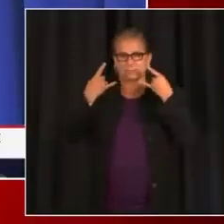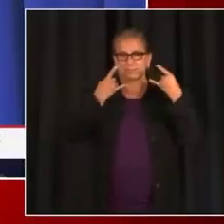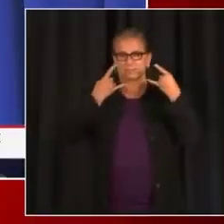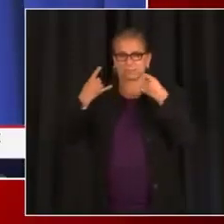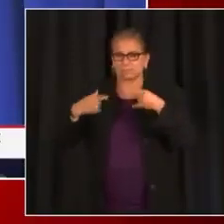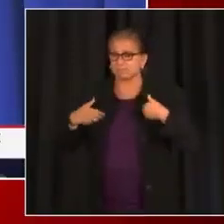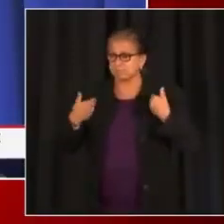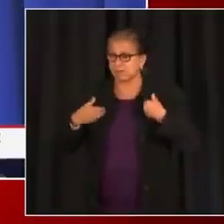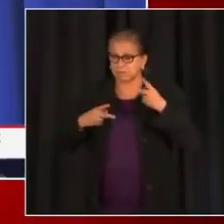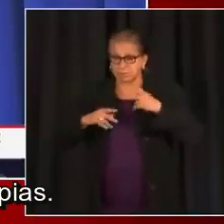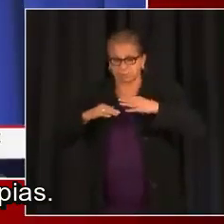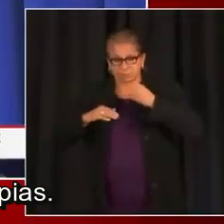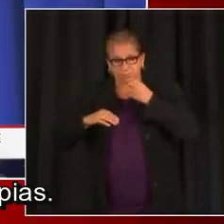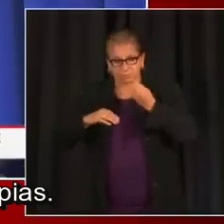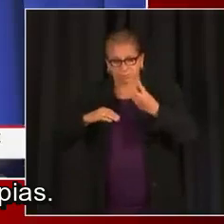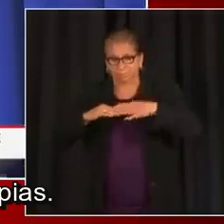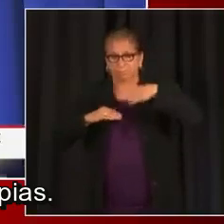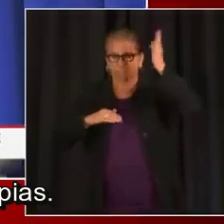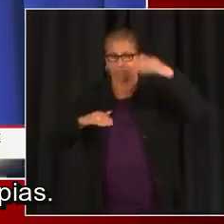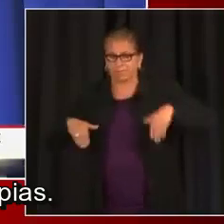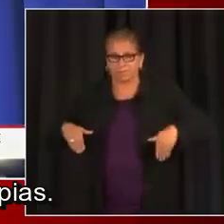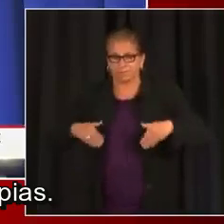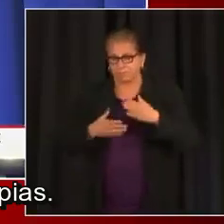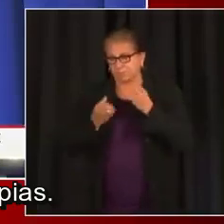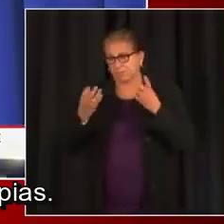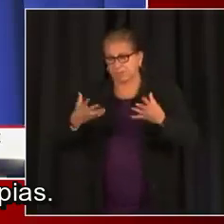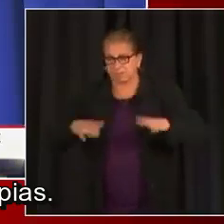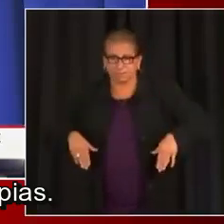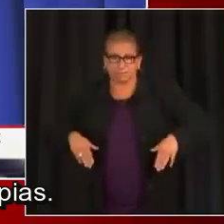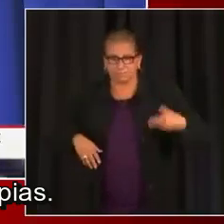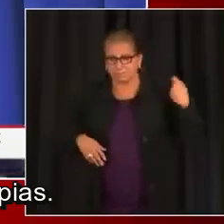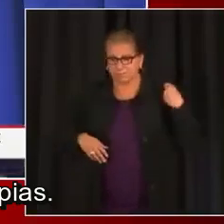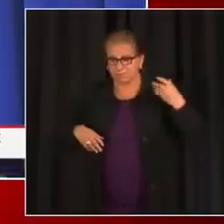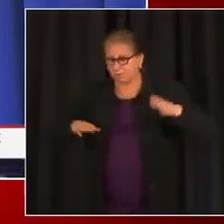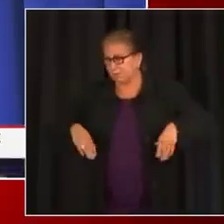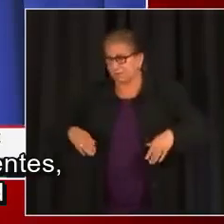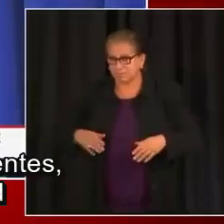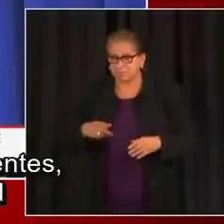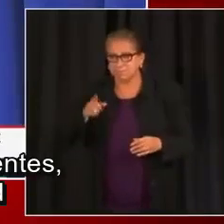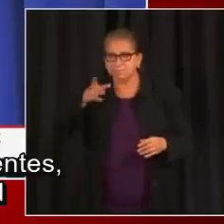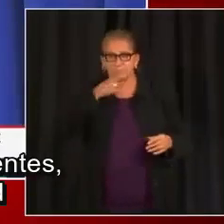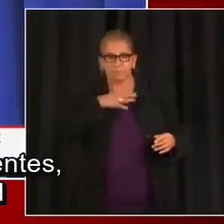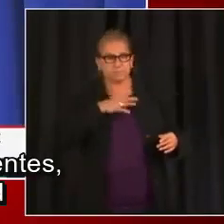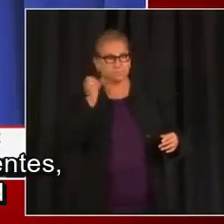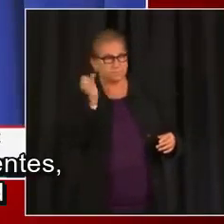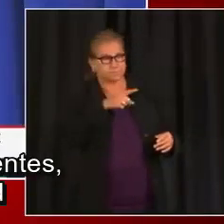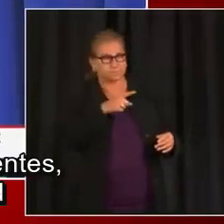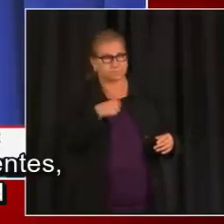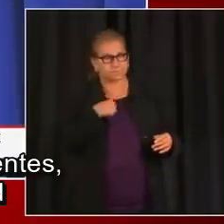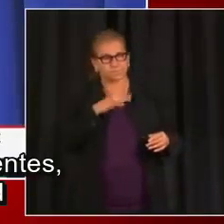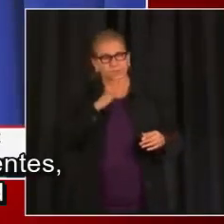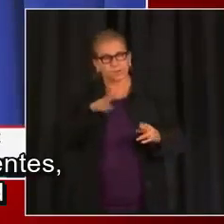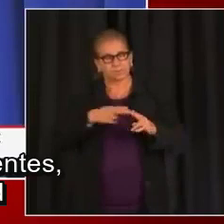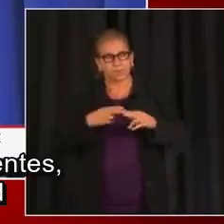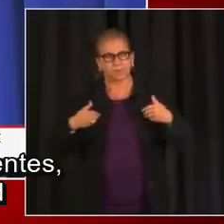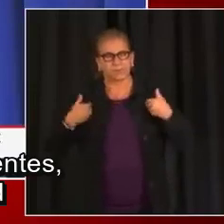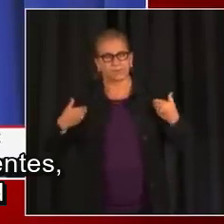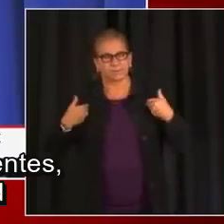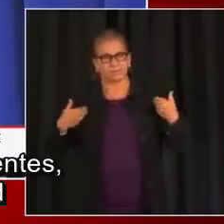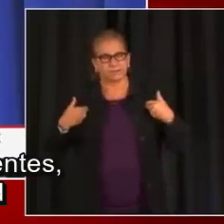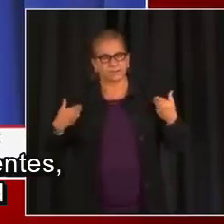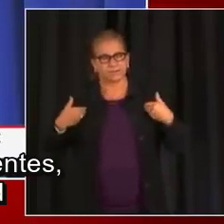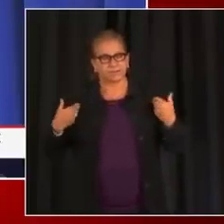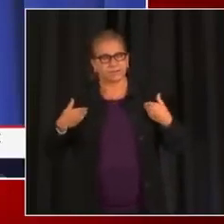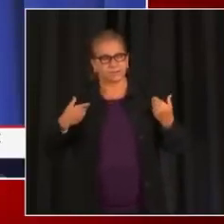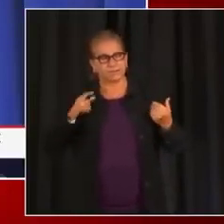personas inmunodeprimidas que no puedan tener sus propias protecciones. Una pregunta sobre los adolescentes. Hablaron sobre